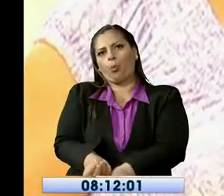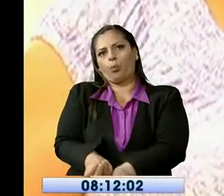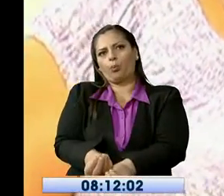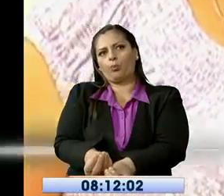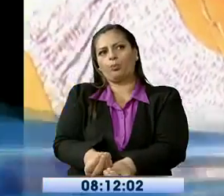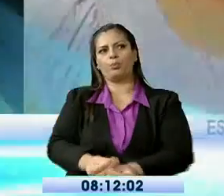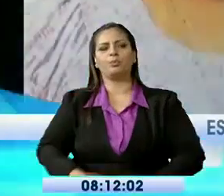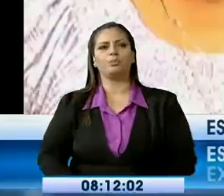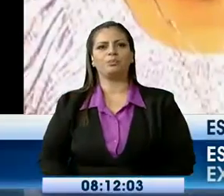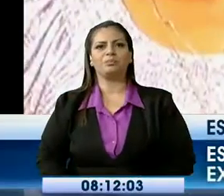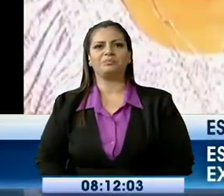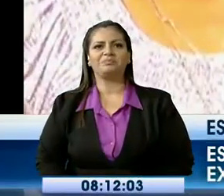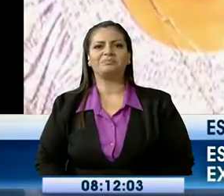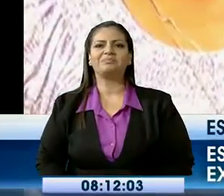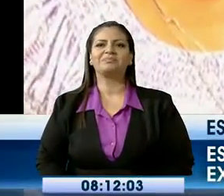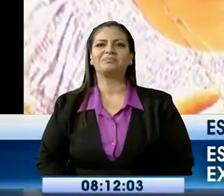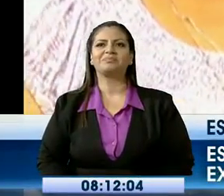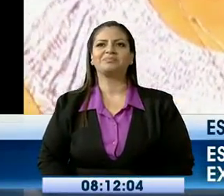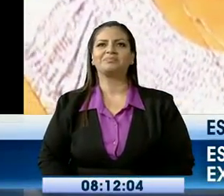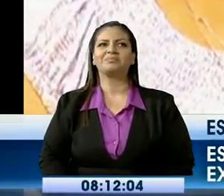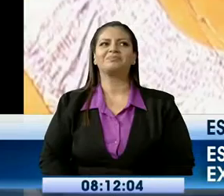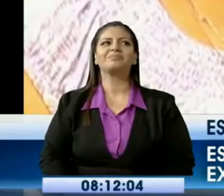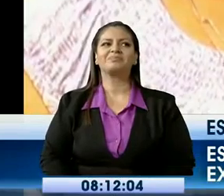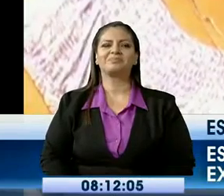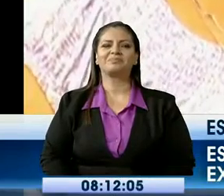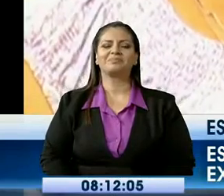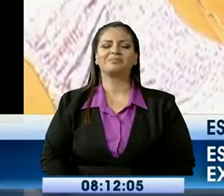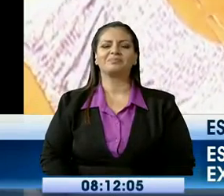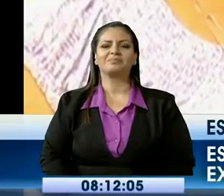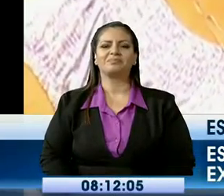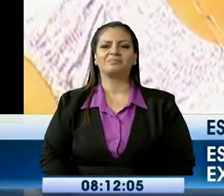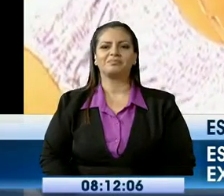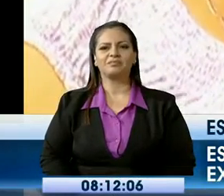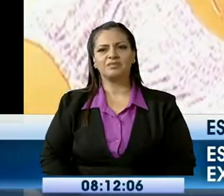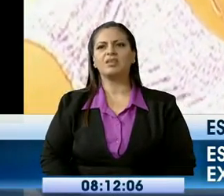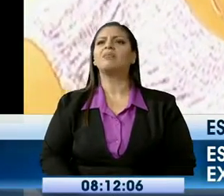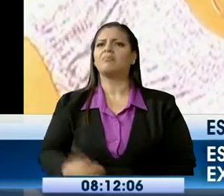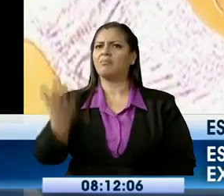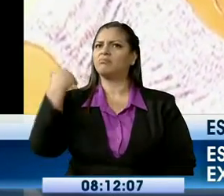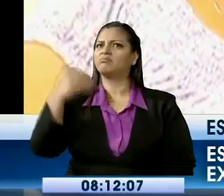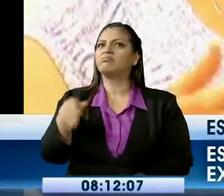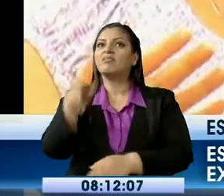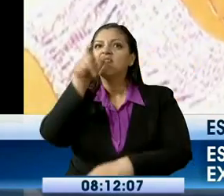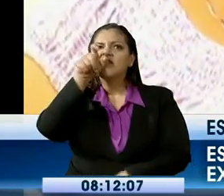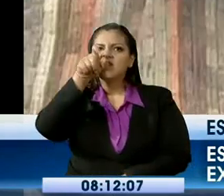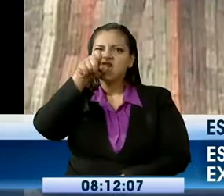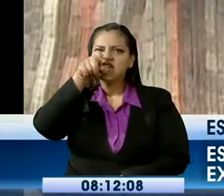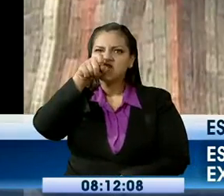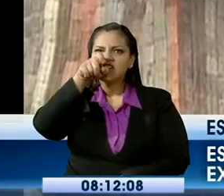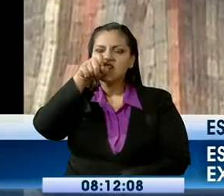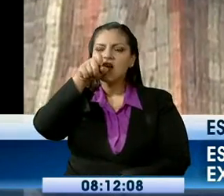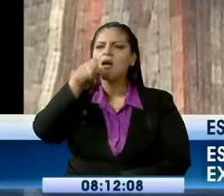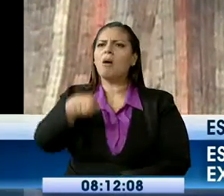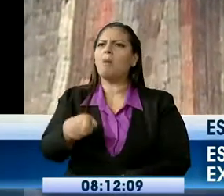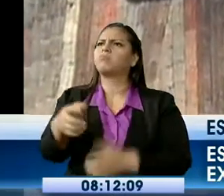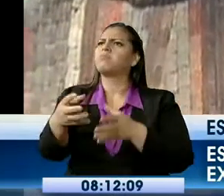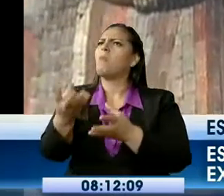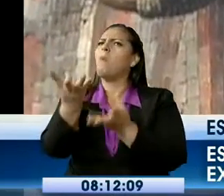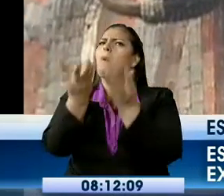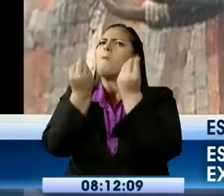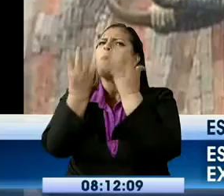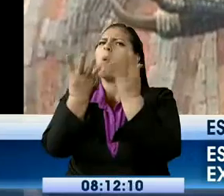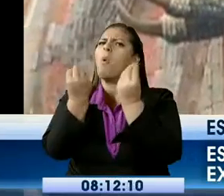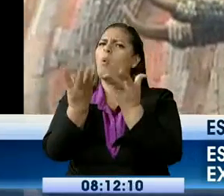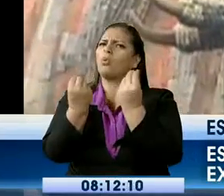papagayo anidando en los altos fijillos en Cerro Blanco se han ido mermando porque estos árboles han sido talados. Su colorido